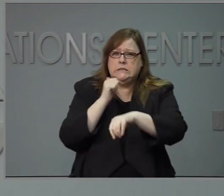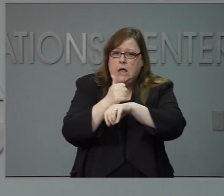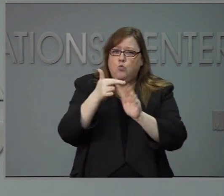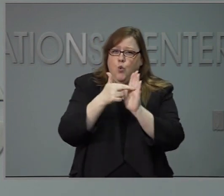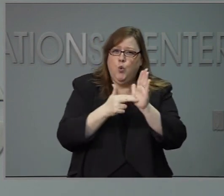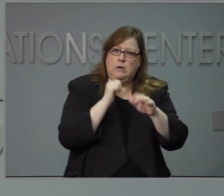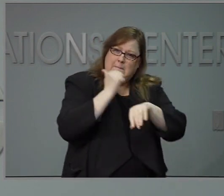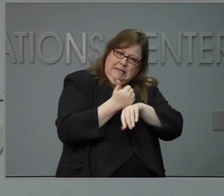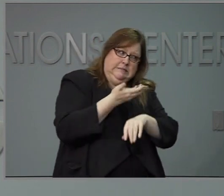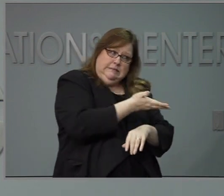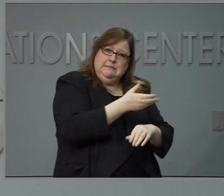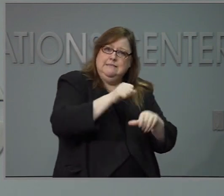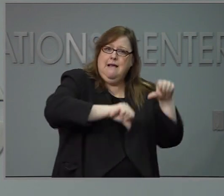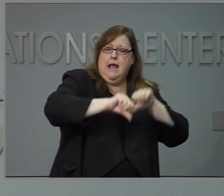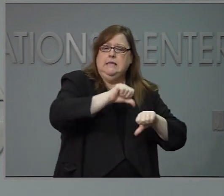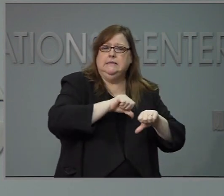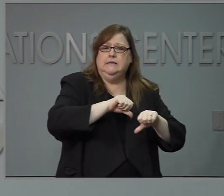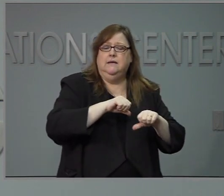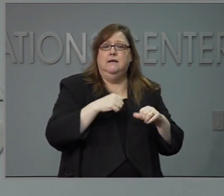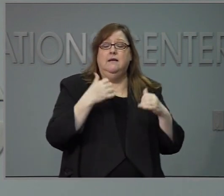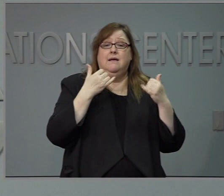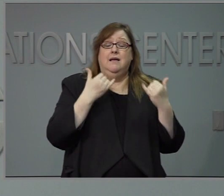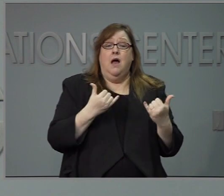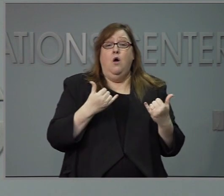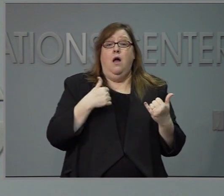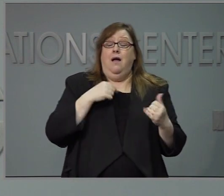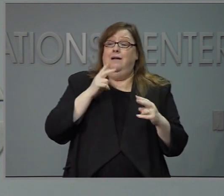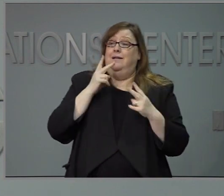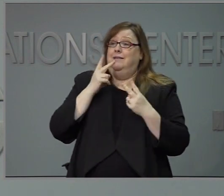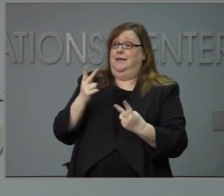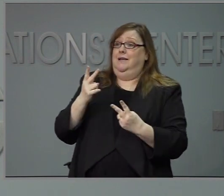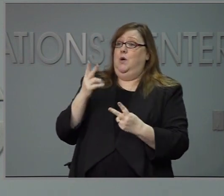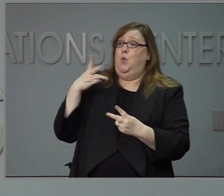escuchar lo puesto que venga de Washington.